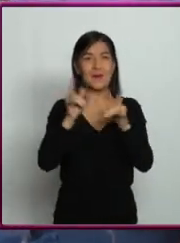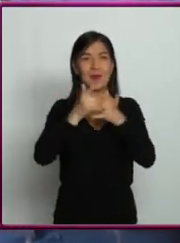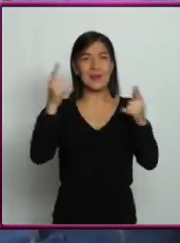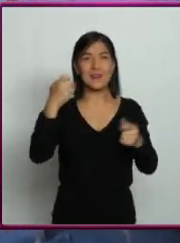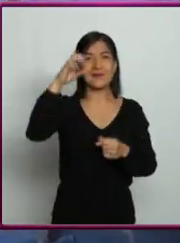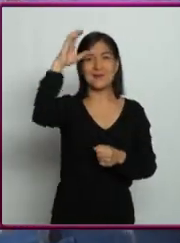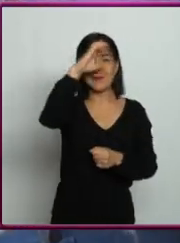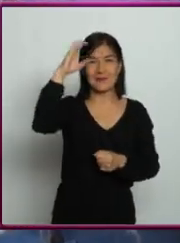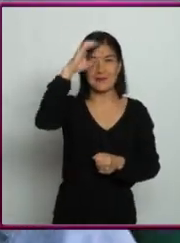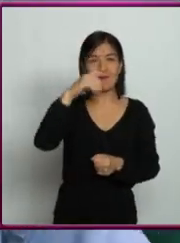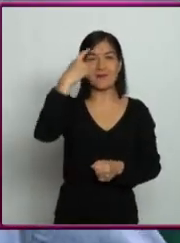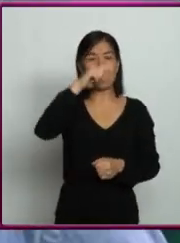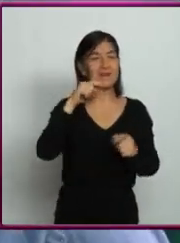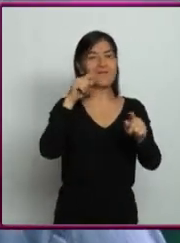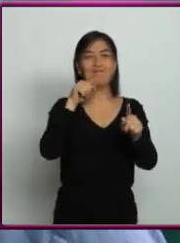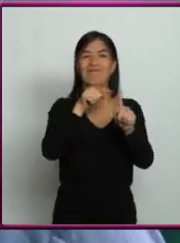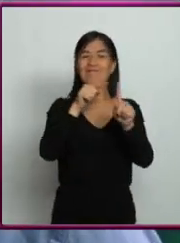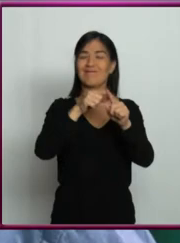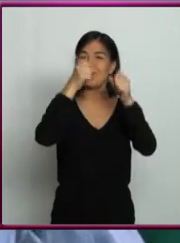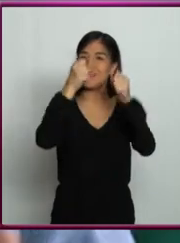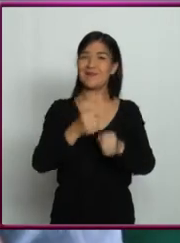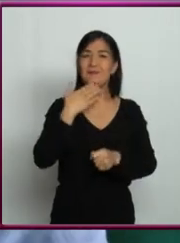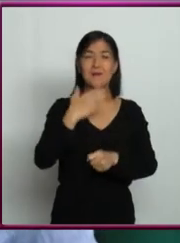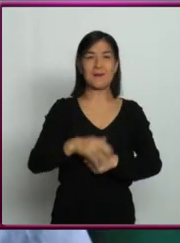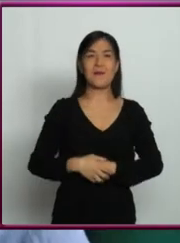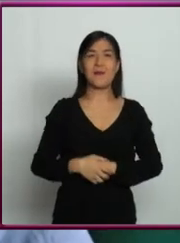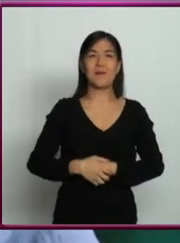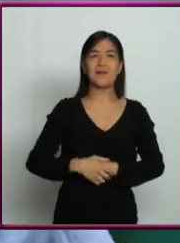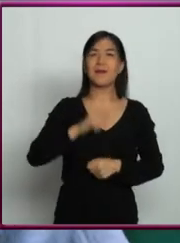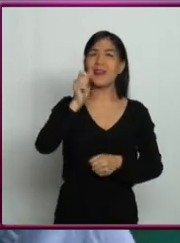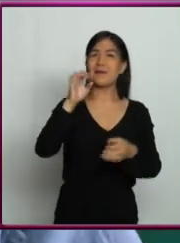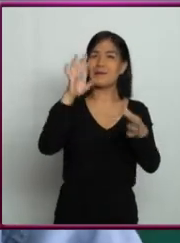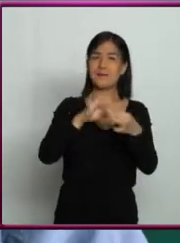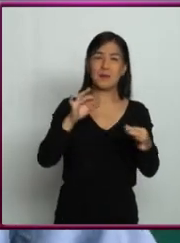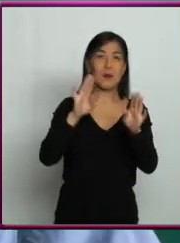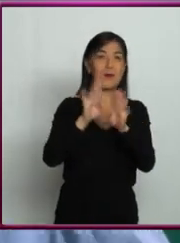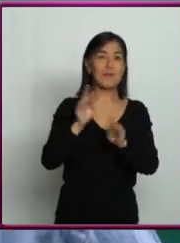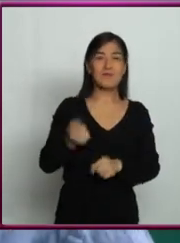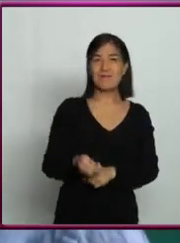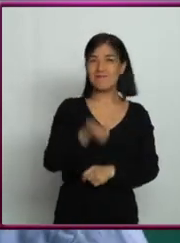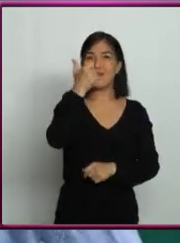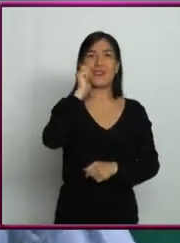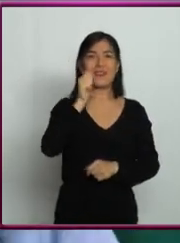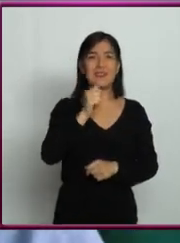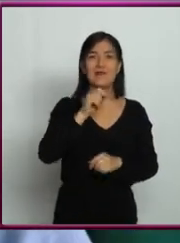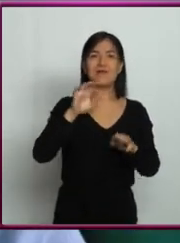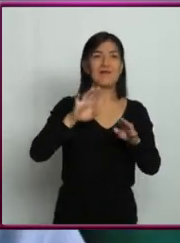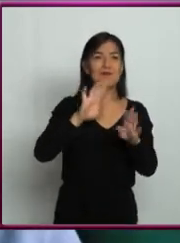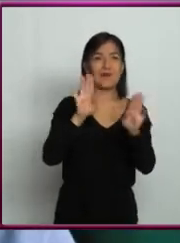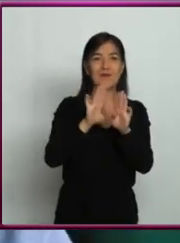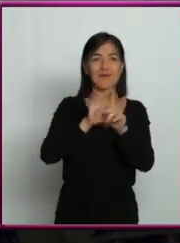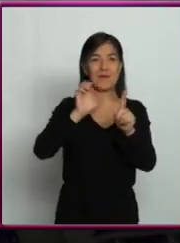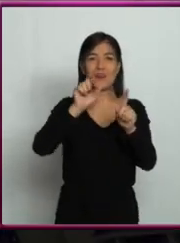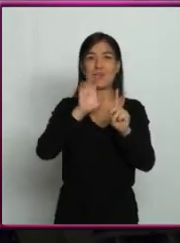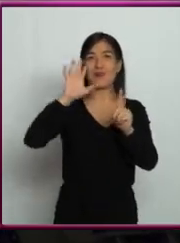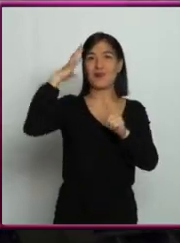son para enmarcar. Estamos hablando de la primera imagen de un planeta fuera de nuestro sistema solar.